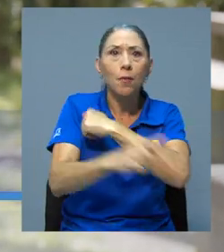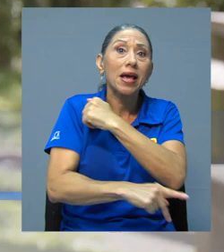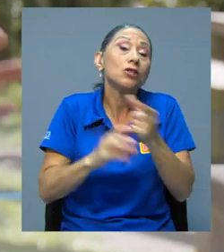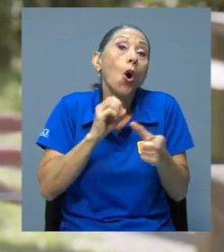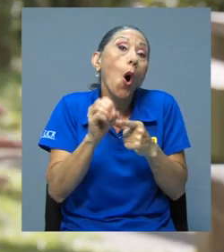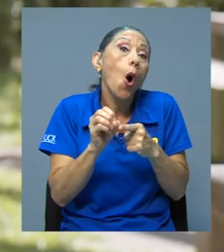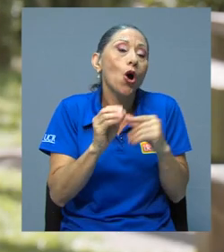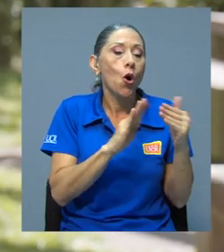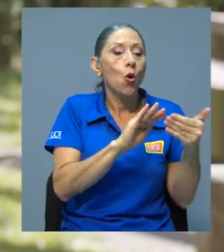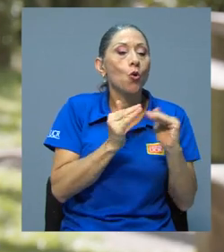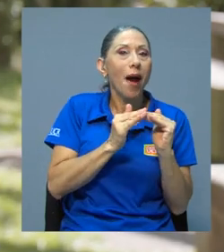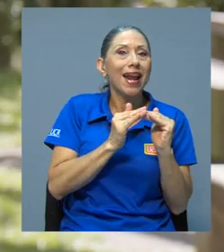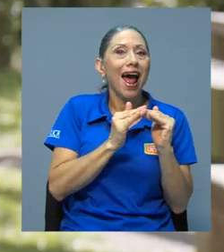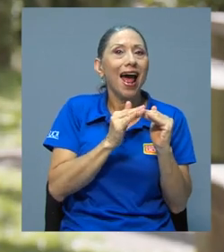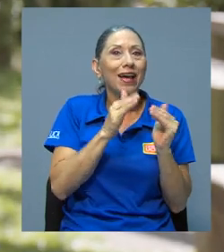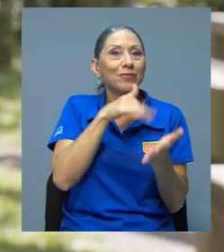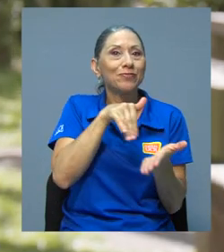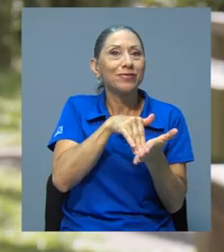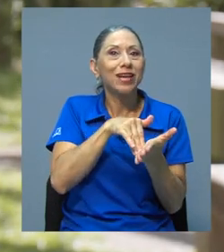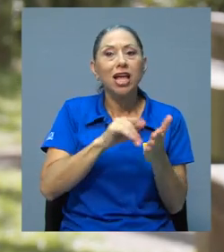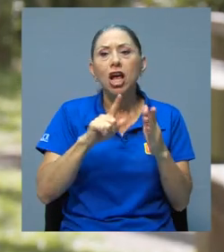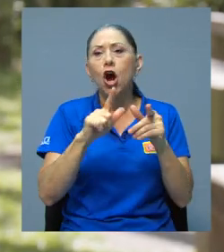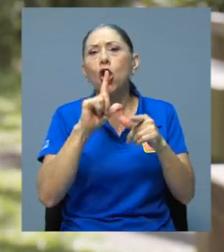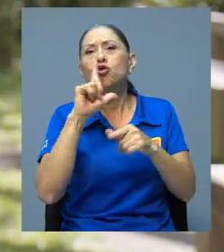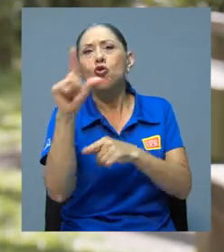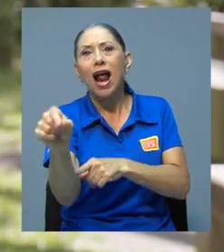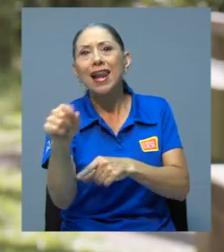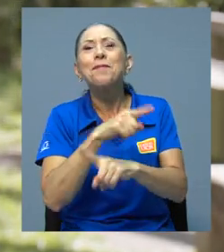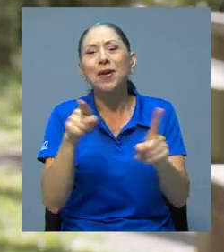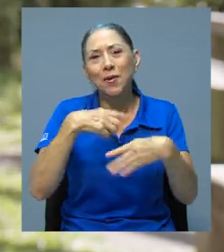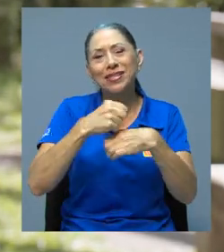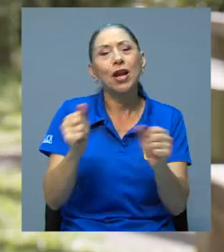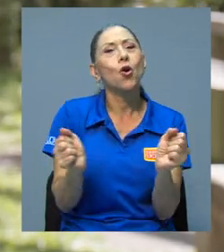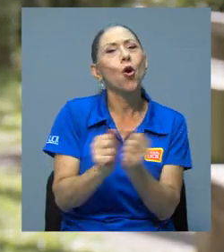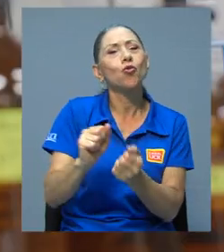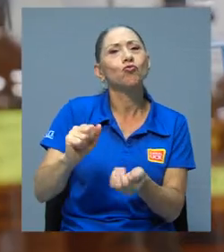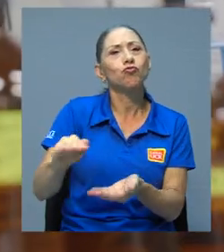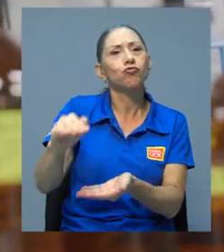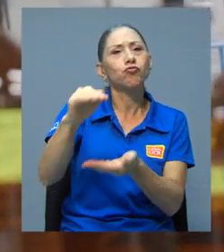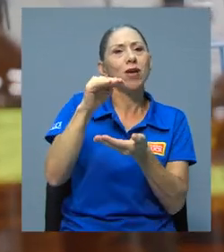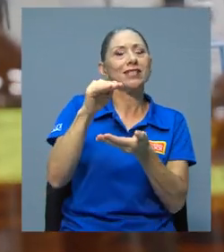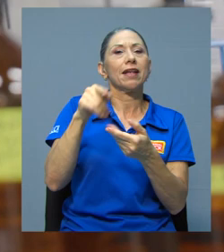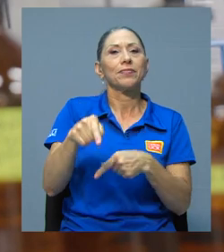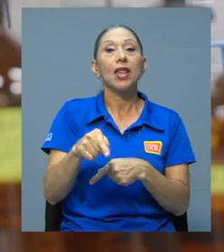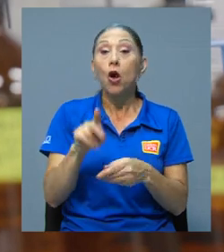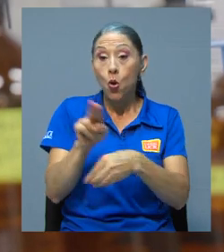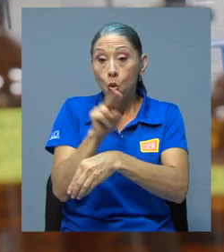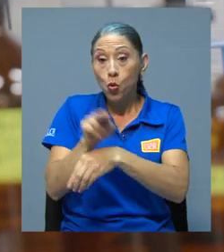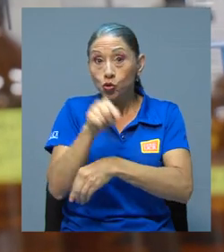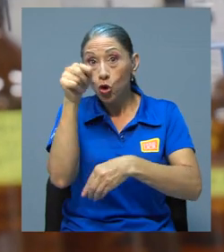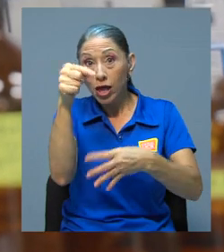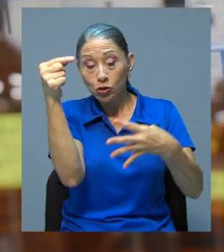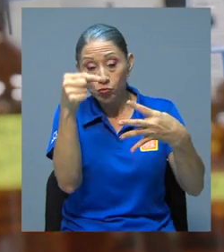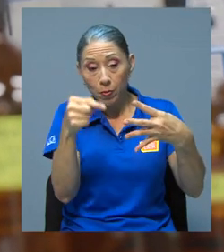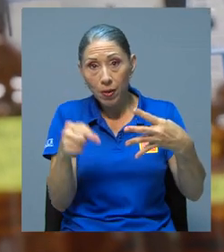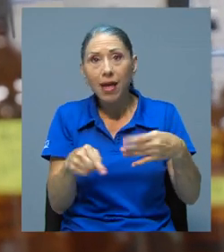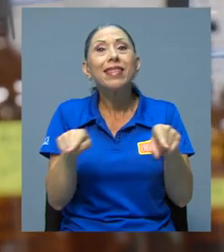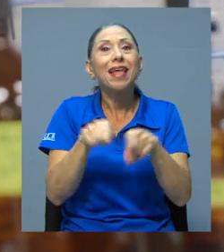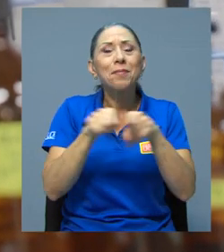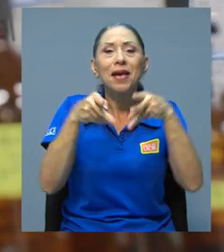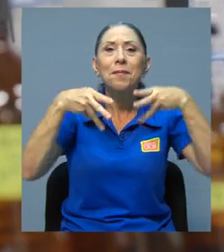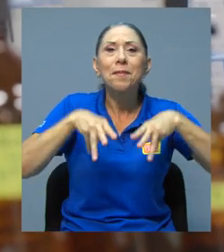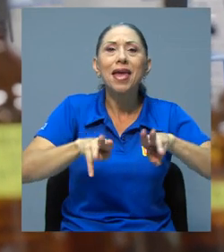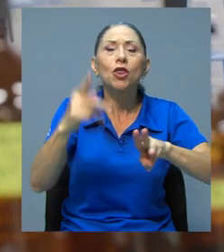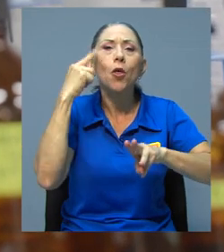urbana o rural, pero sí hacerlo con una muestra más grande. El uso de estos indicadores también podrían ser un